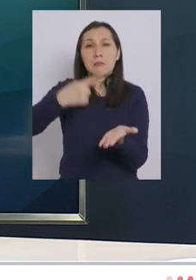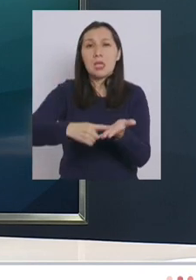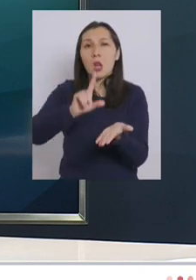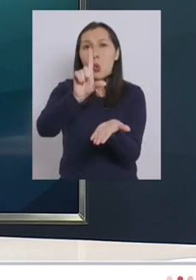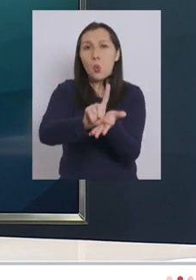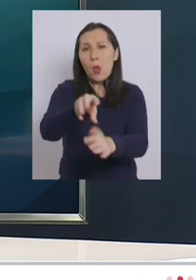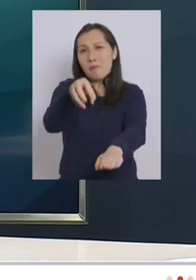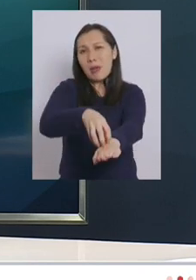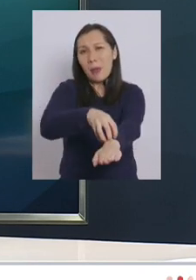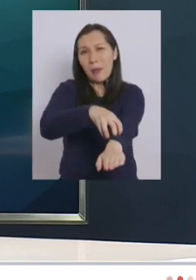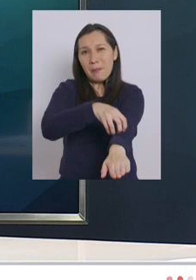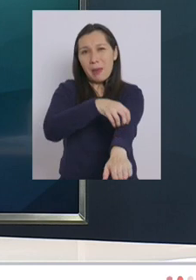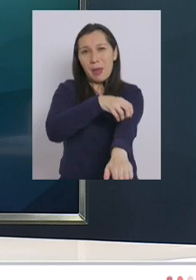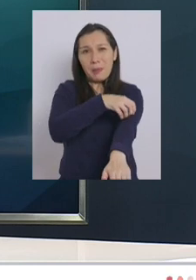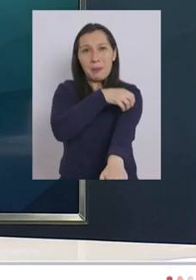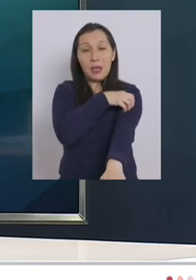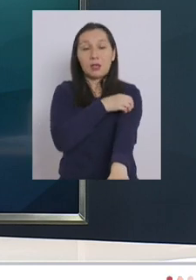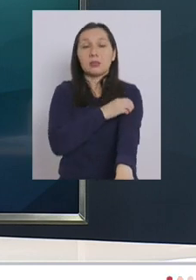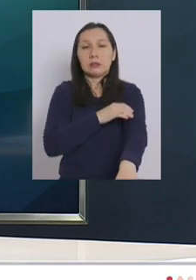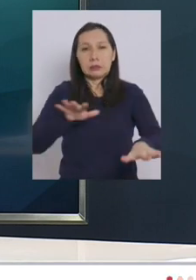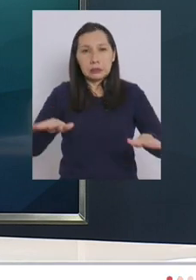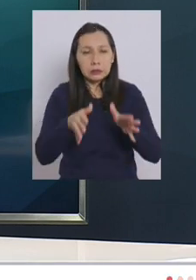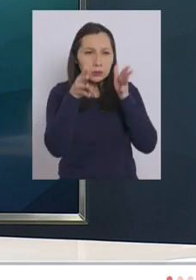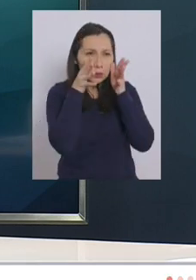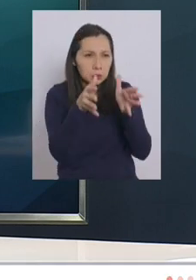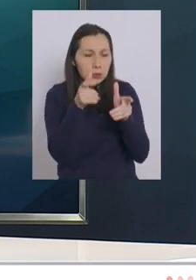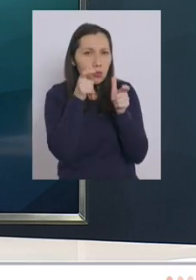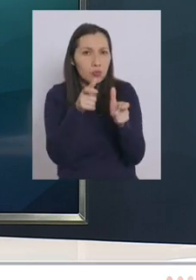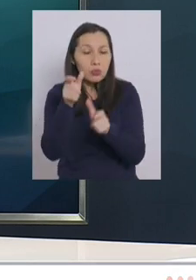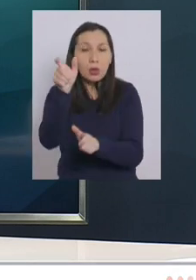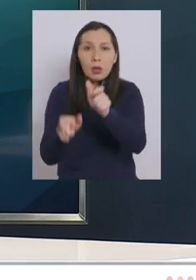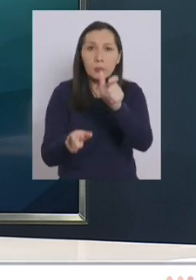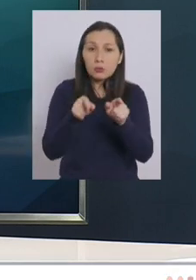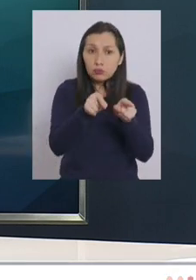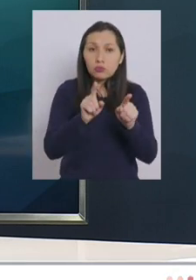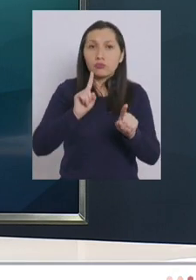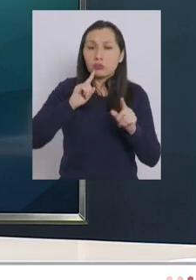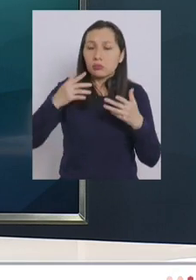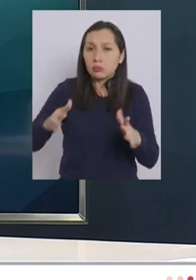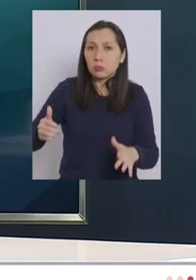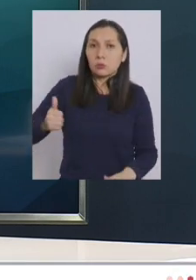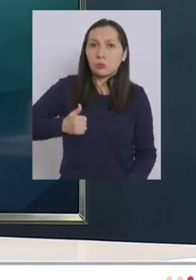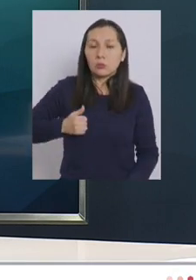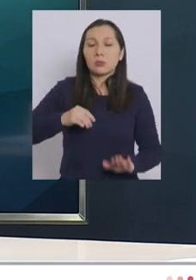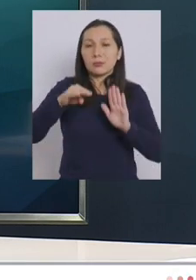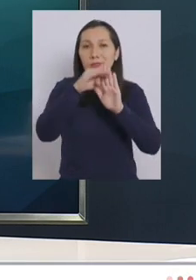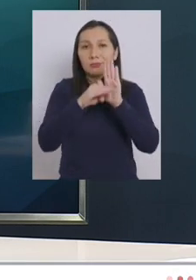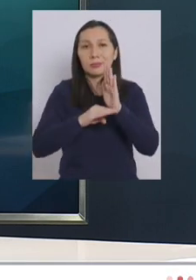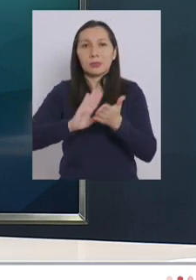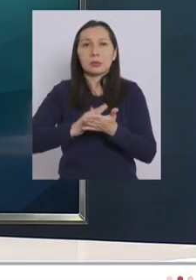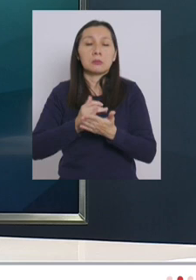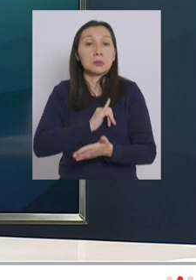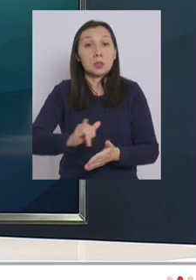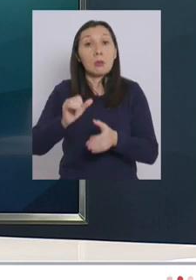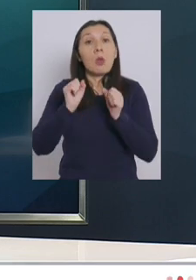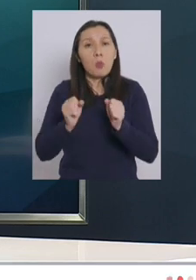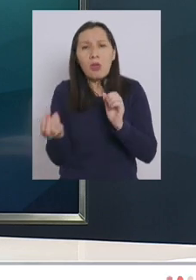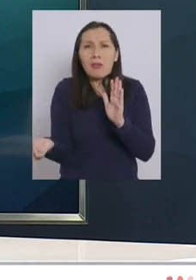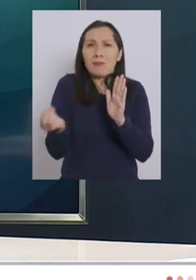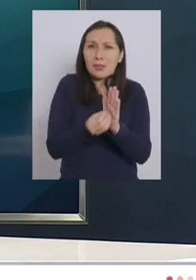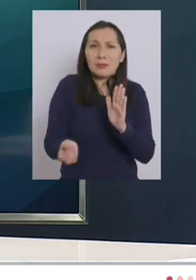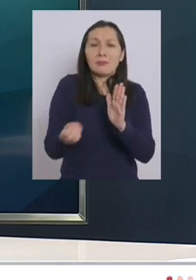puntos a lo largo de todo Chile para ver que las personas respeten las medidas sanitarias siempre podemos seguir